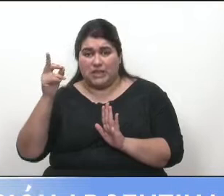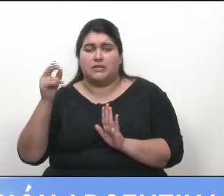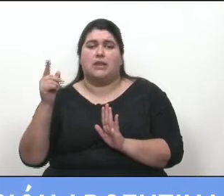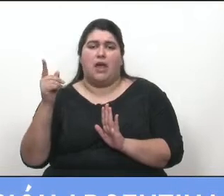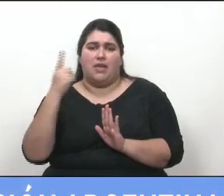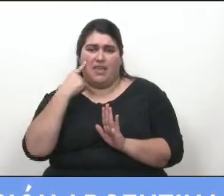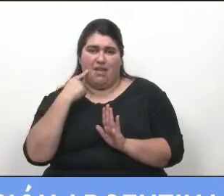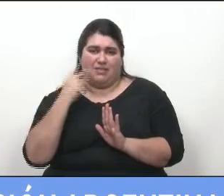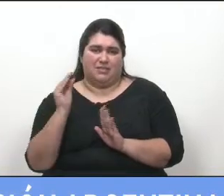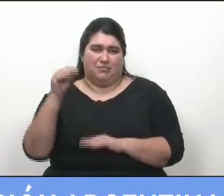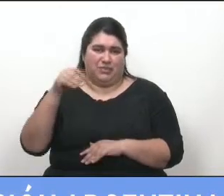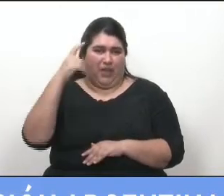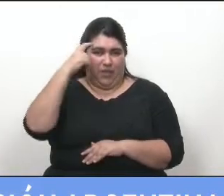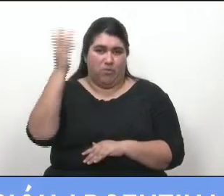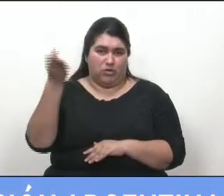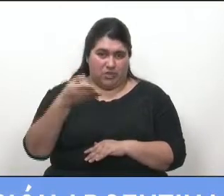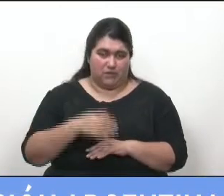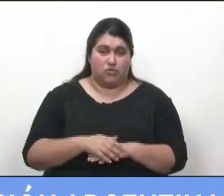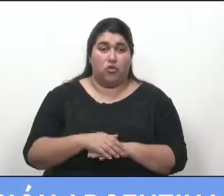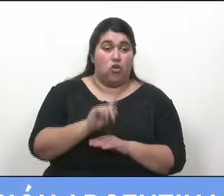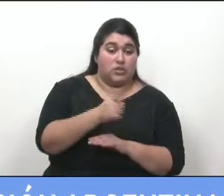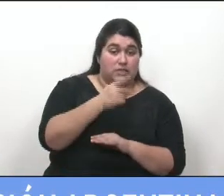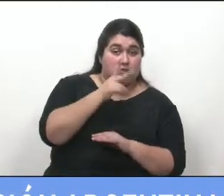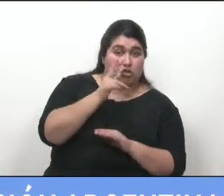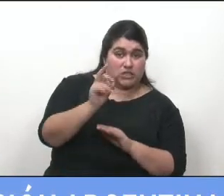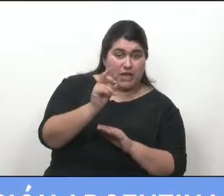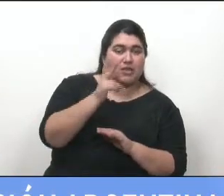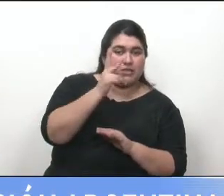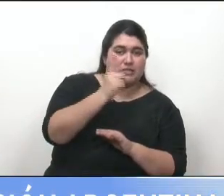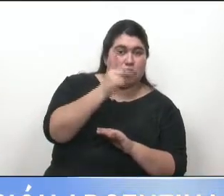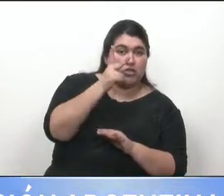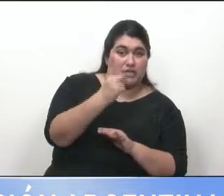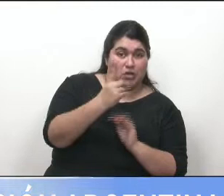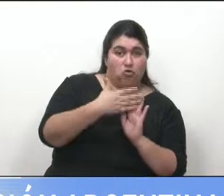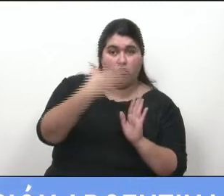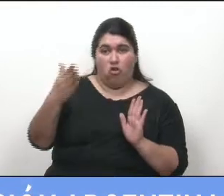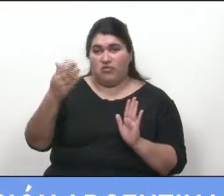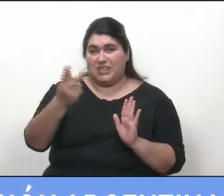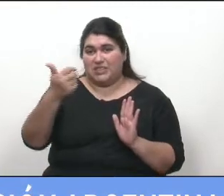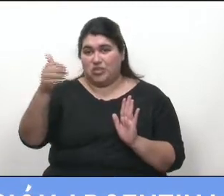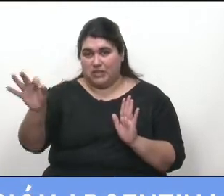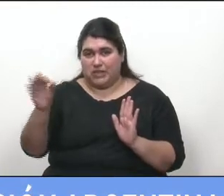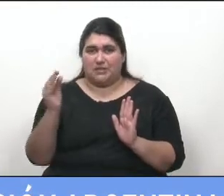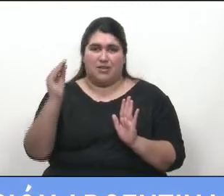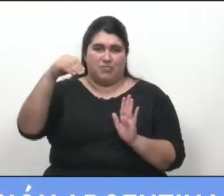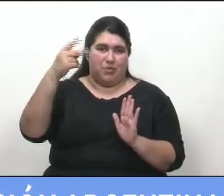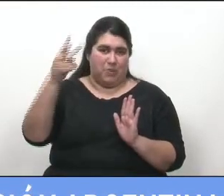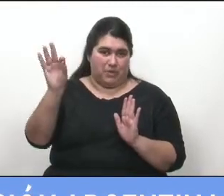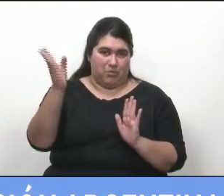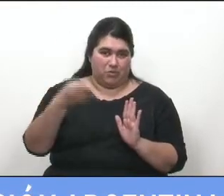10%. Y desde el día 181 hasta los 360 días, un 20%.